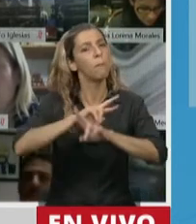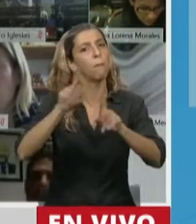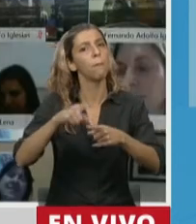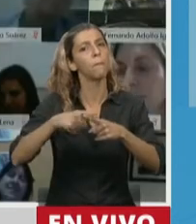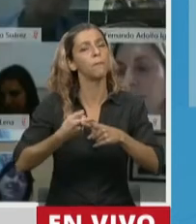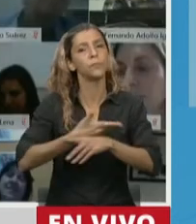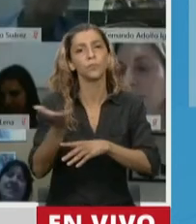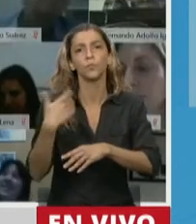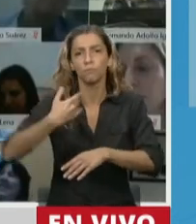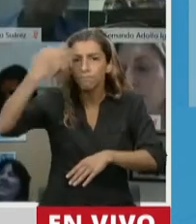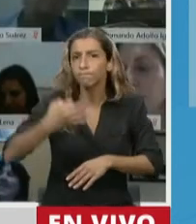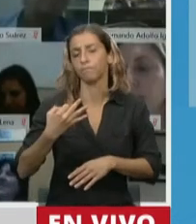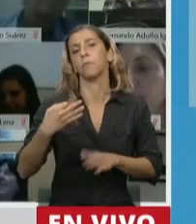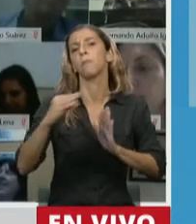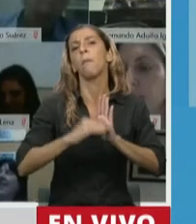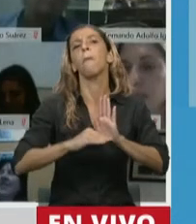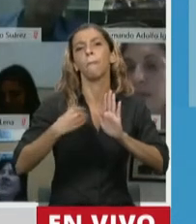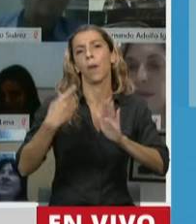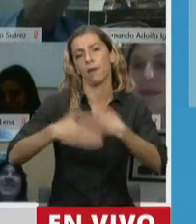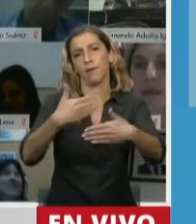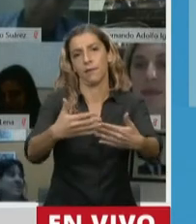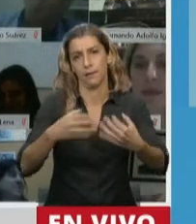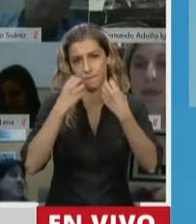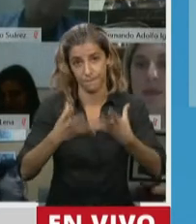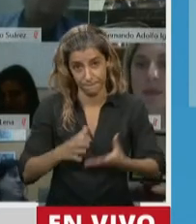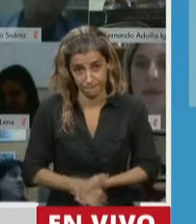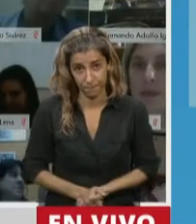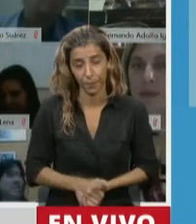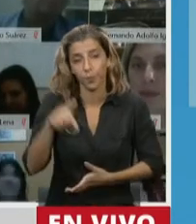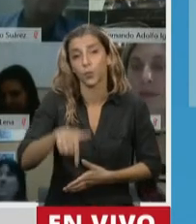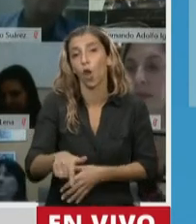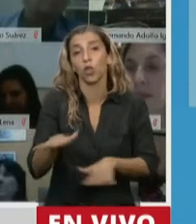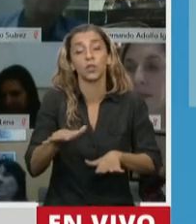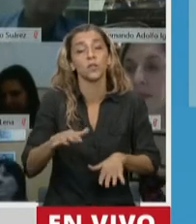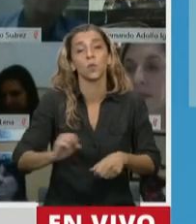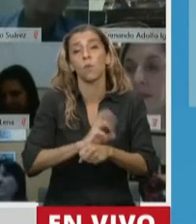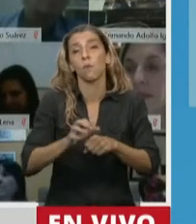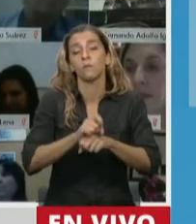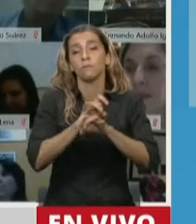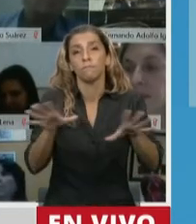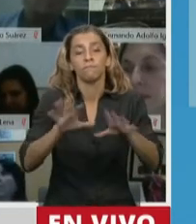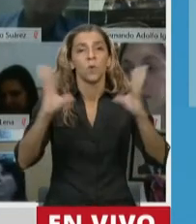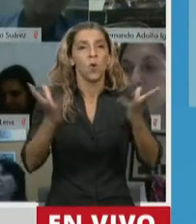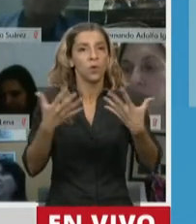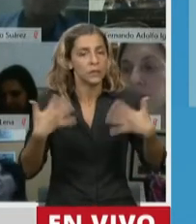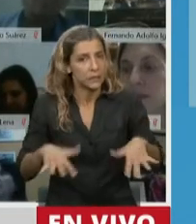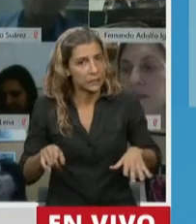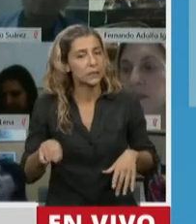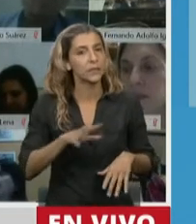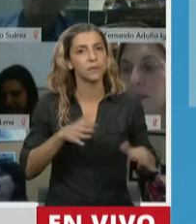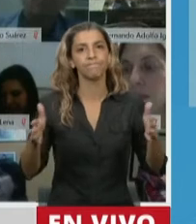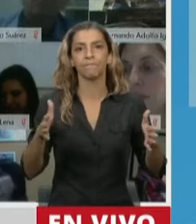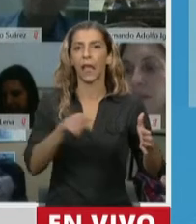consistentes y eficaces. Hoy, en plena crisis de esta pandemia inesperada y sobre todo con efectos y existencias